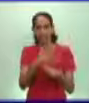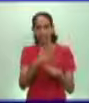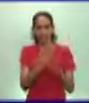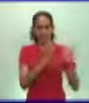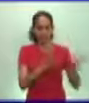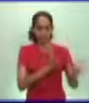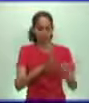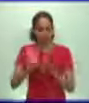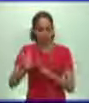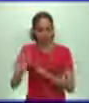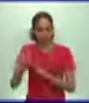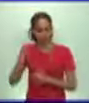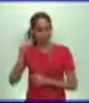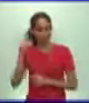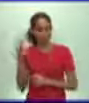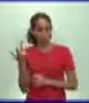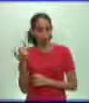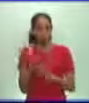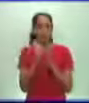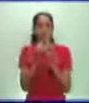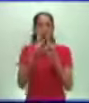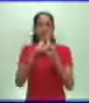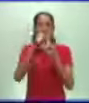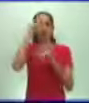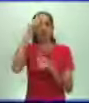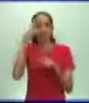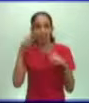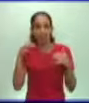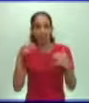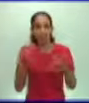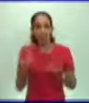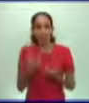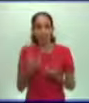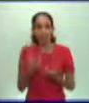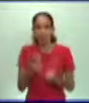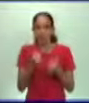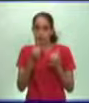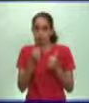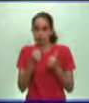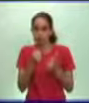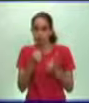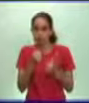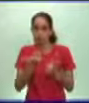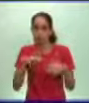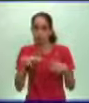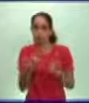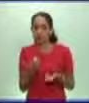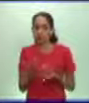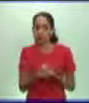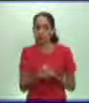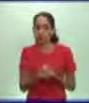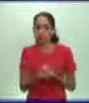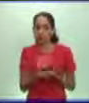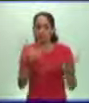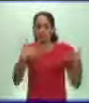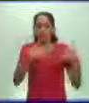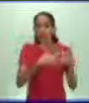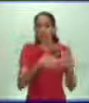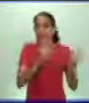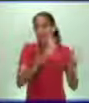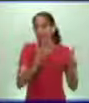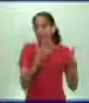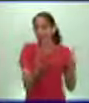recuerdan que la Iglesia estableció un fuerte lazo o una alianza con el Reino de los Francos. Y esa alianza fue haciendo